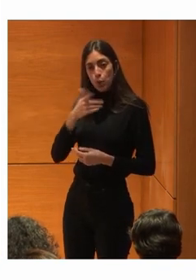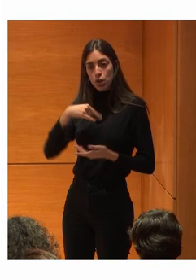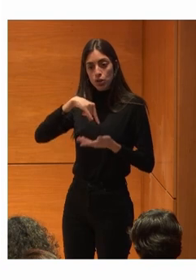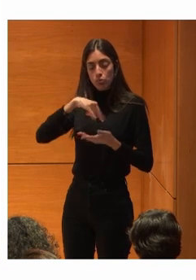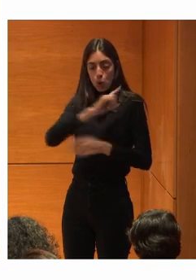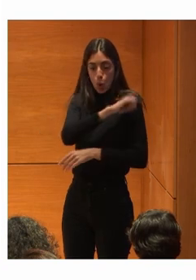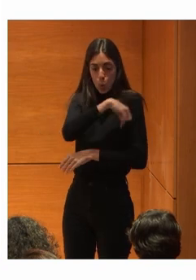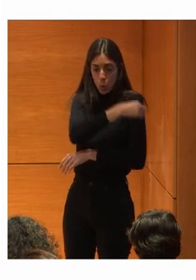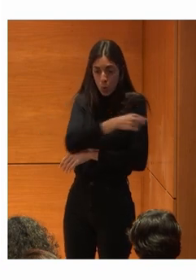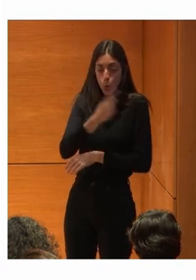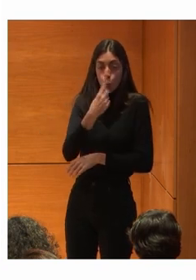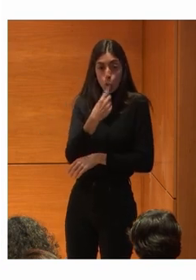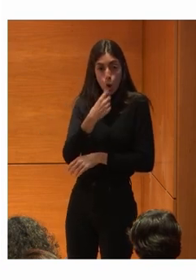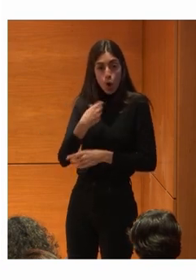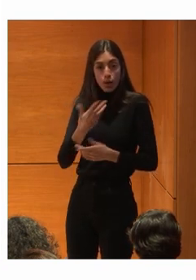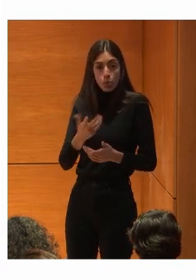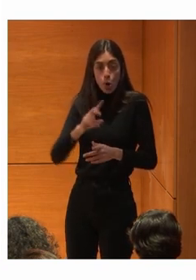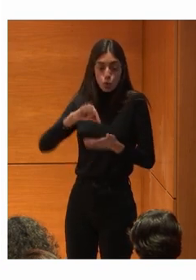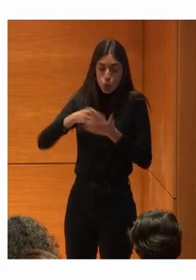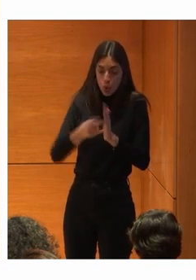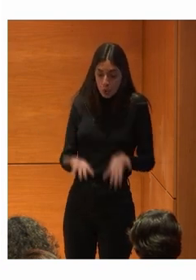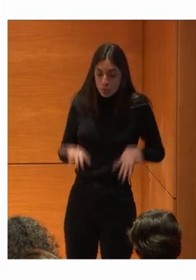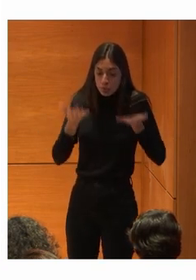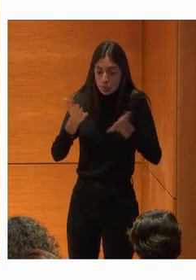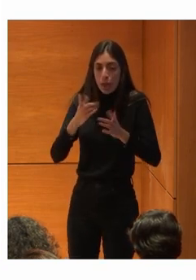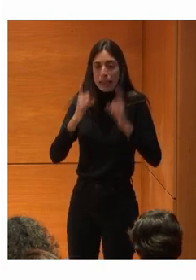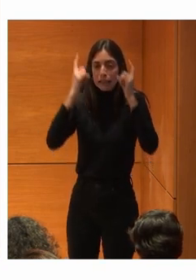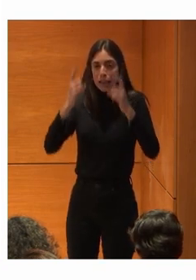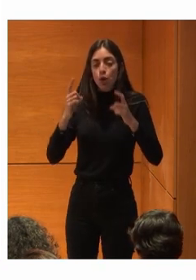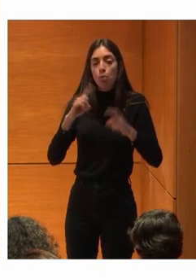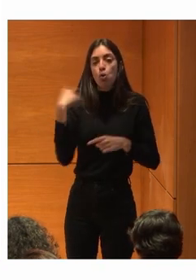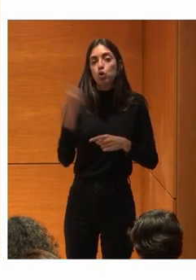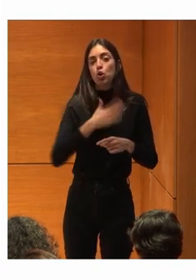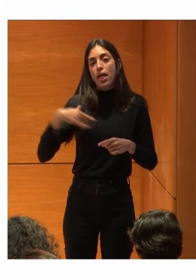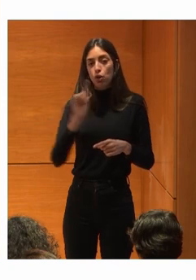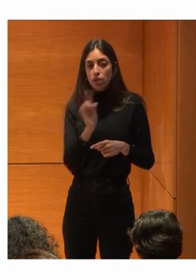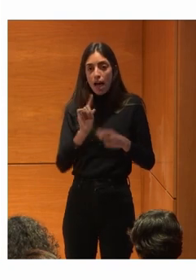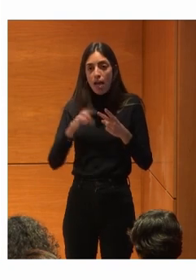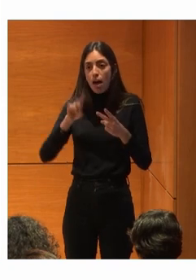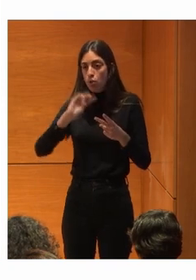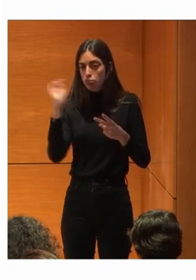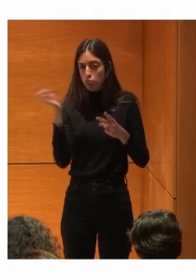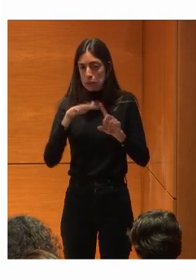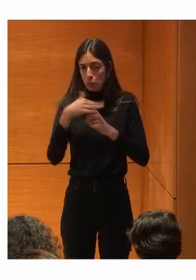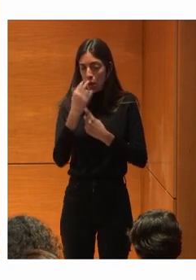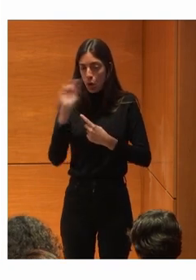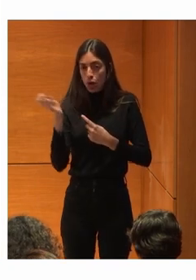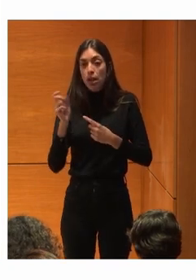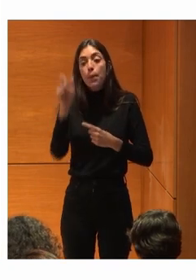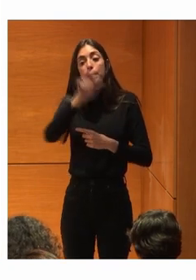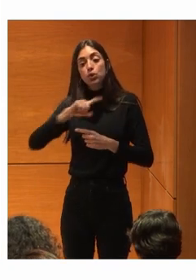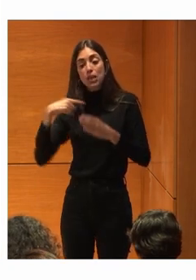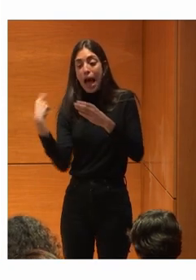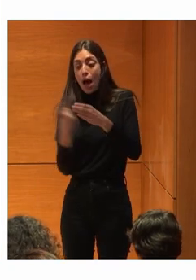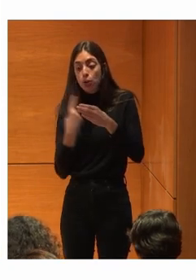poniendo Para Pues Atenderlas mejor Evitar la soledad no deseada O la solución que fuera ¿No? Las personas con autismo No